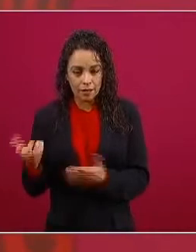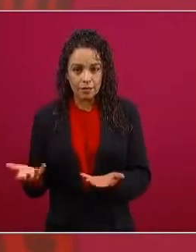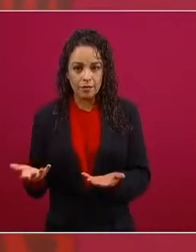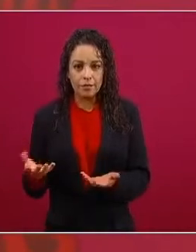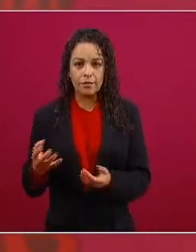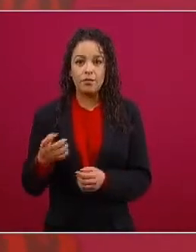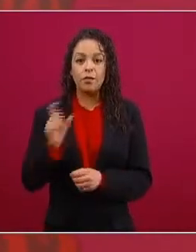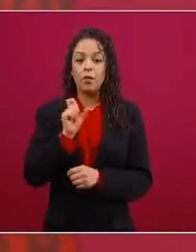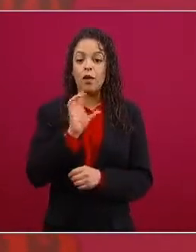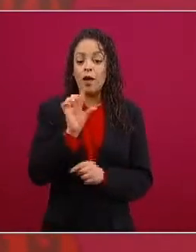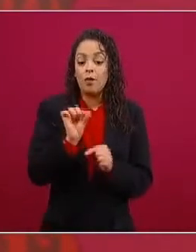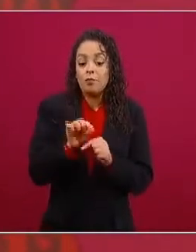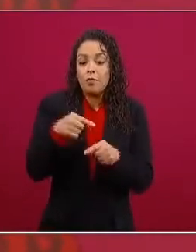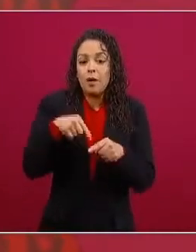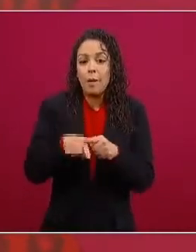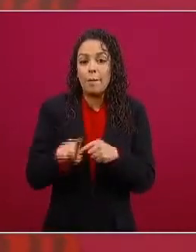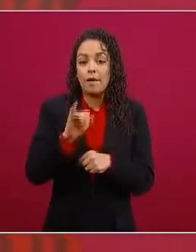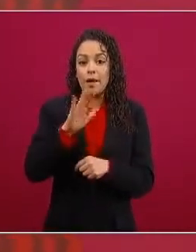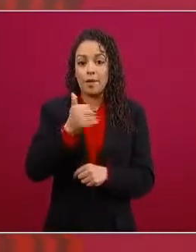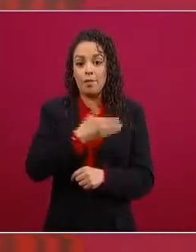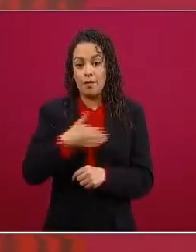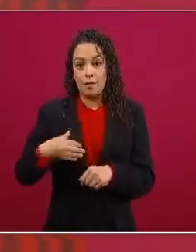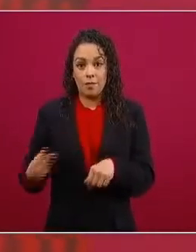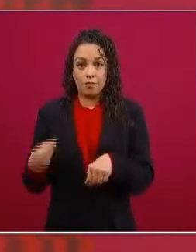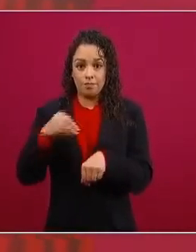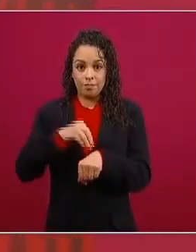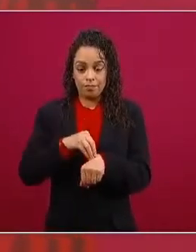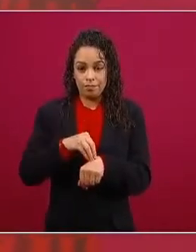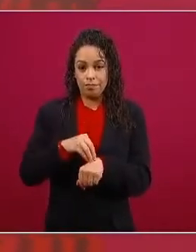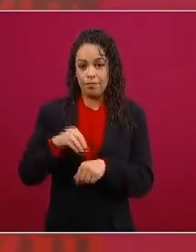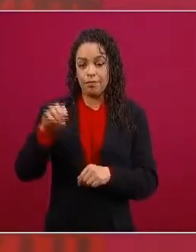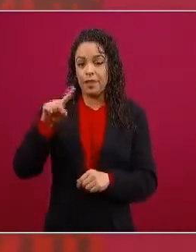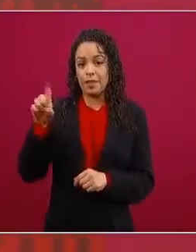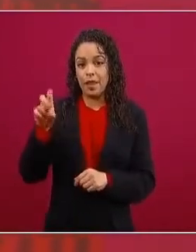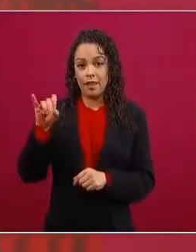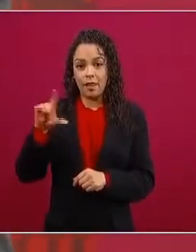lo que le hicieron a a Serra